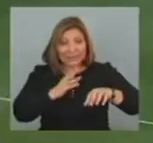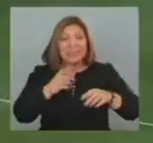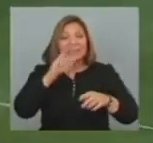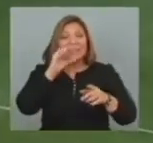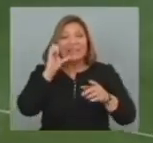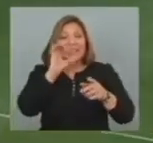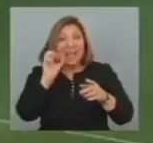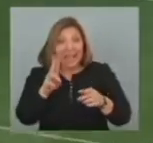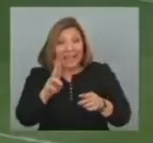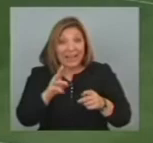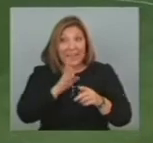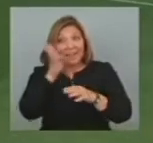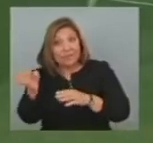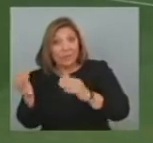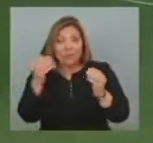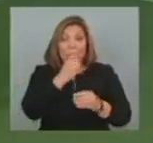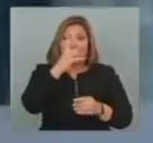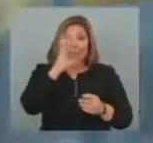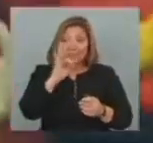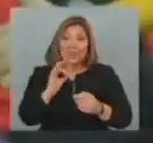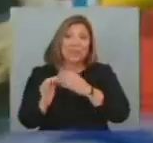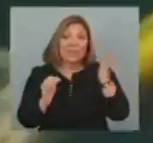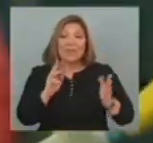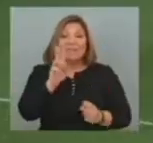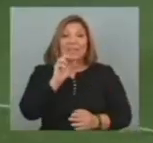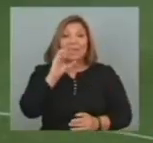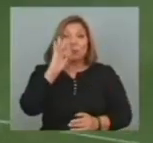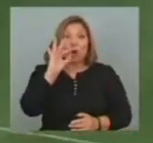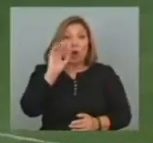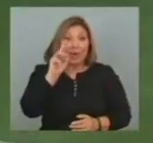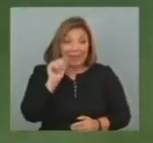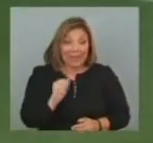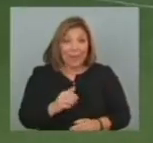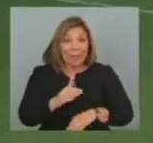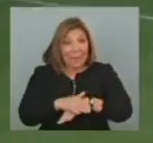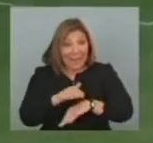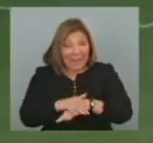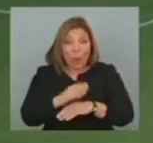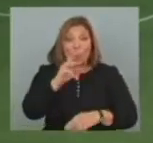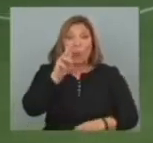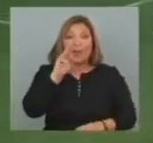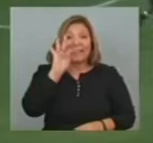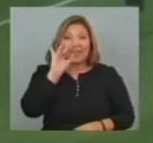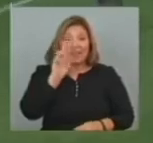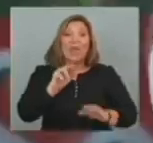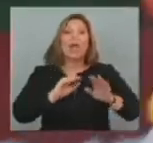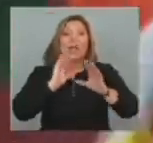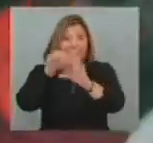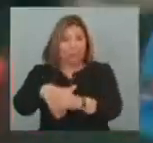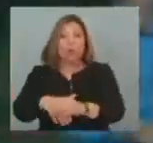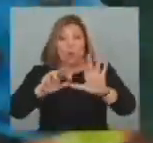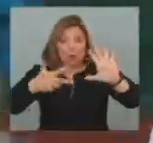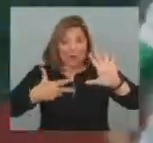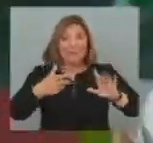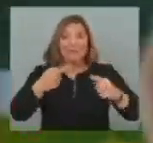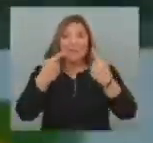En la ida Había terminado 1 a 0 Pero a favor de Victoria El equipo de Bahía En los penales Ahí Coritiba Logró meterse en octavos De final Y será